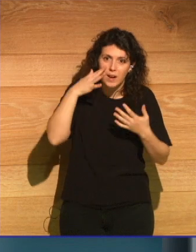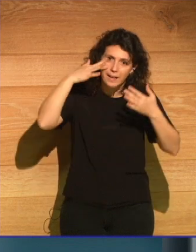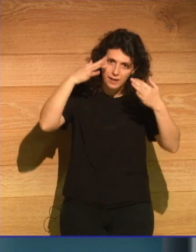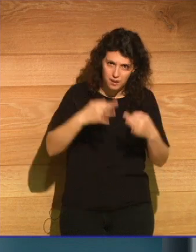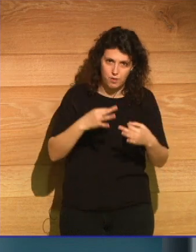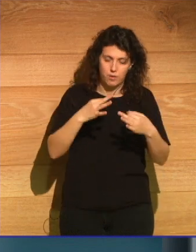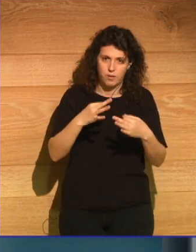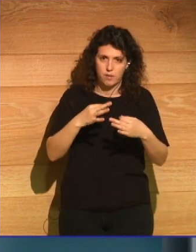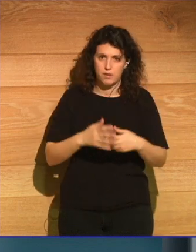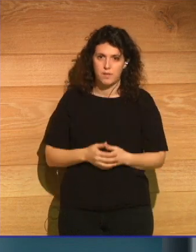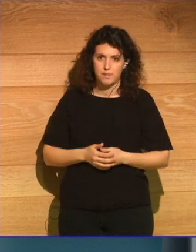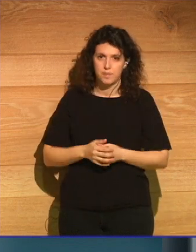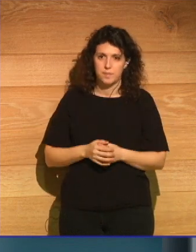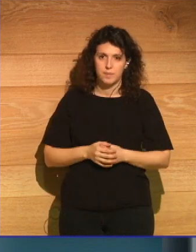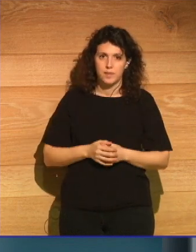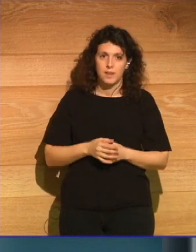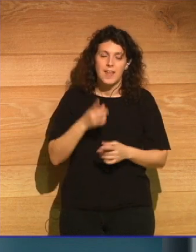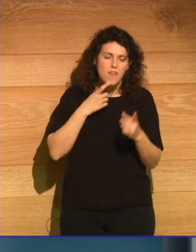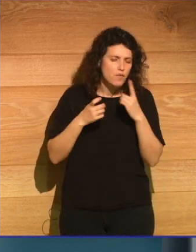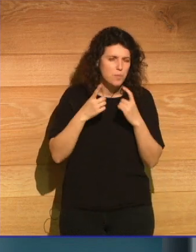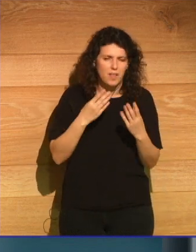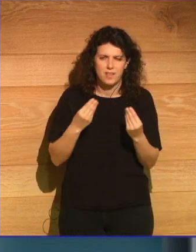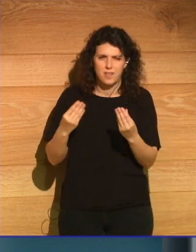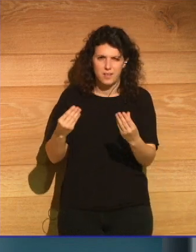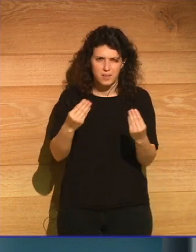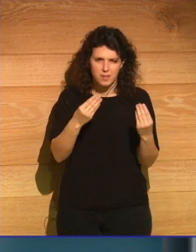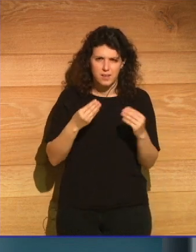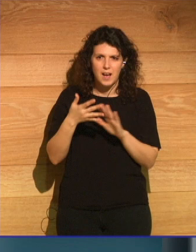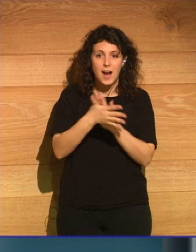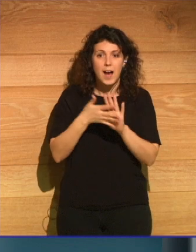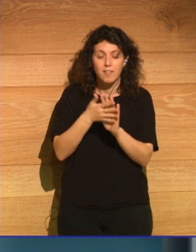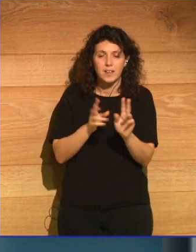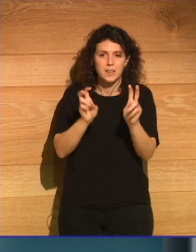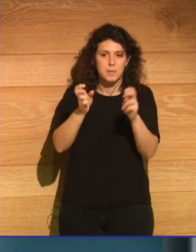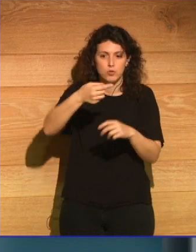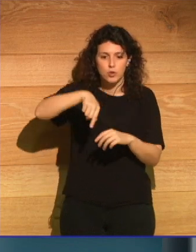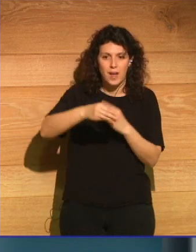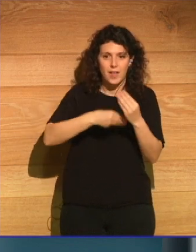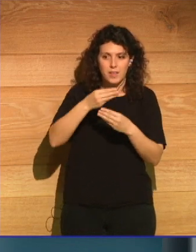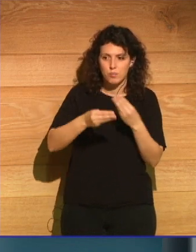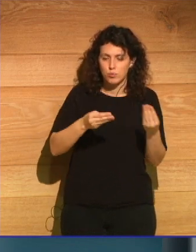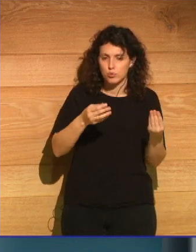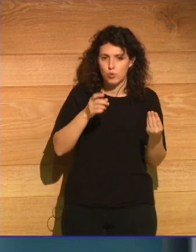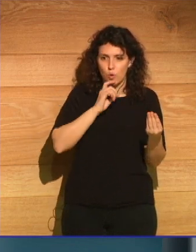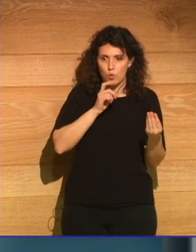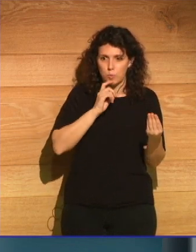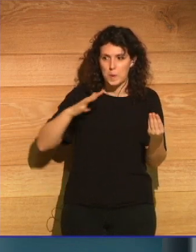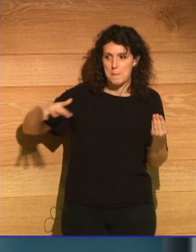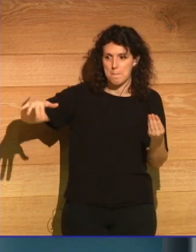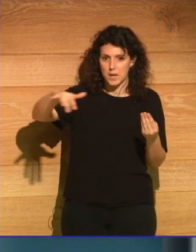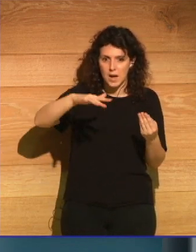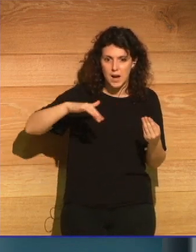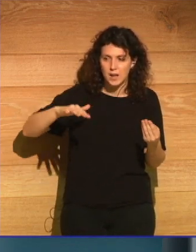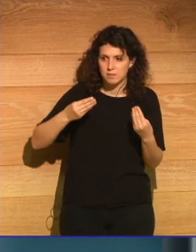hay mucha información que habla de cómo estamos haciendo que los mares sean cada vez más inhóspitos.